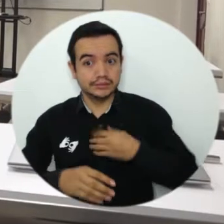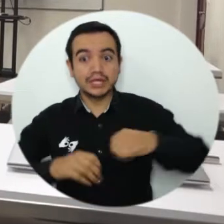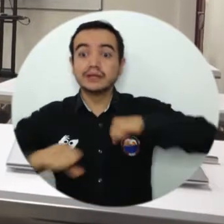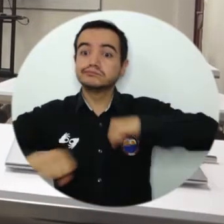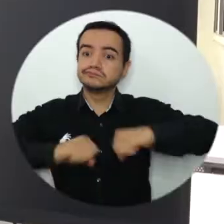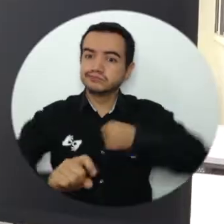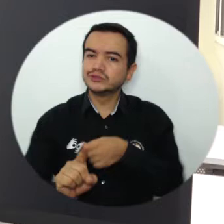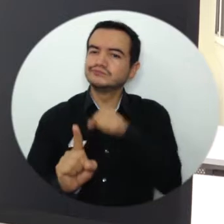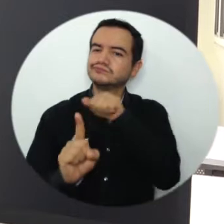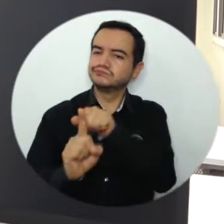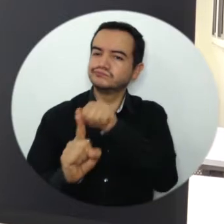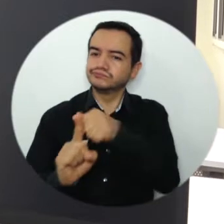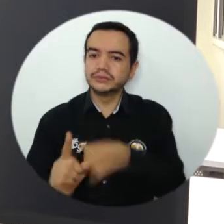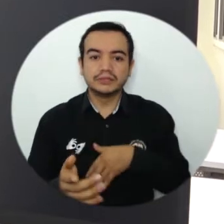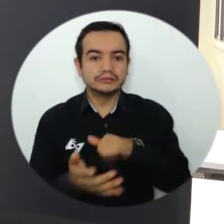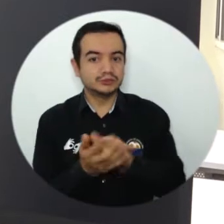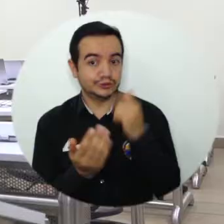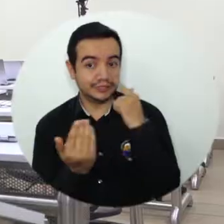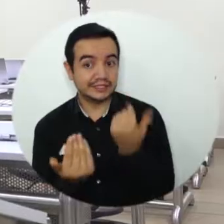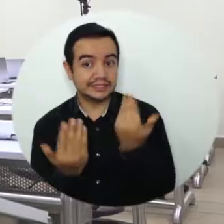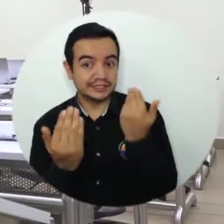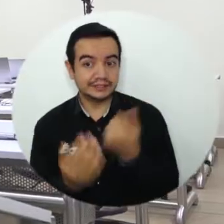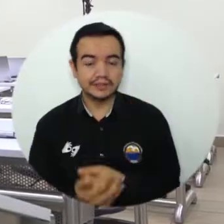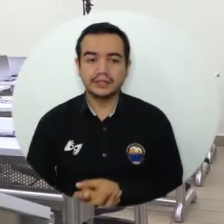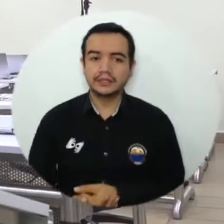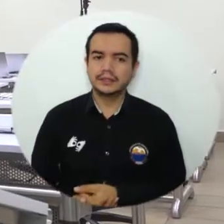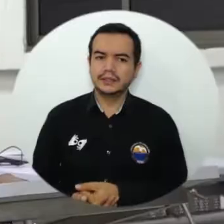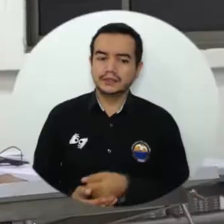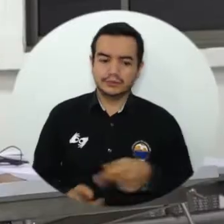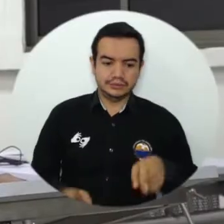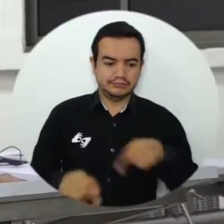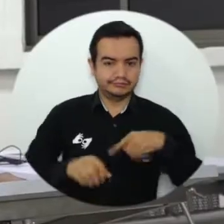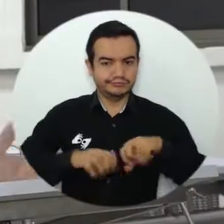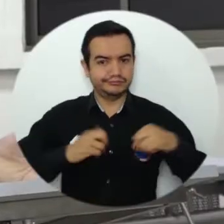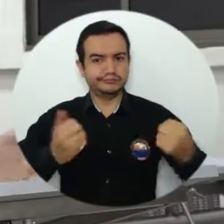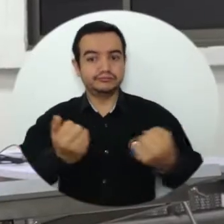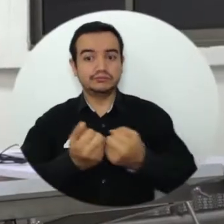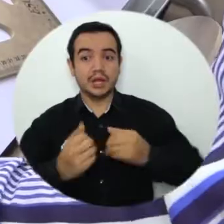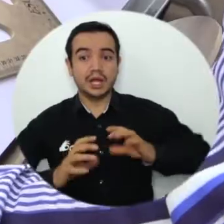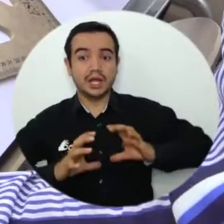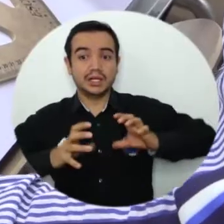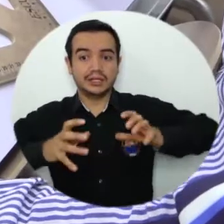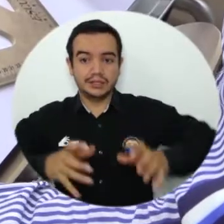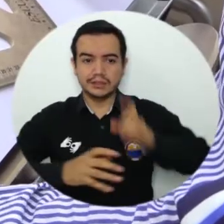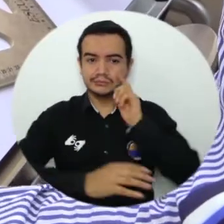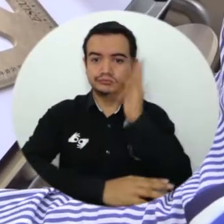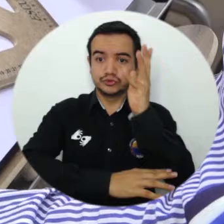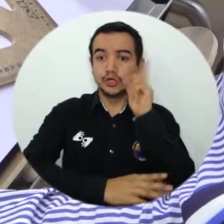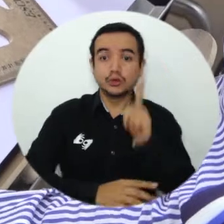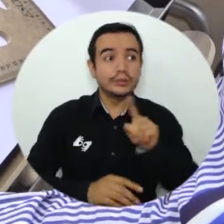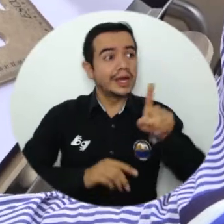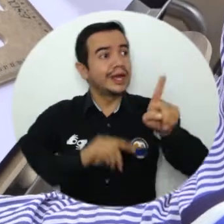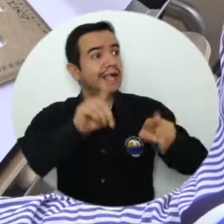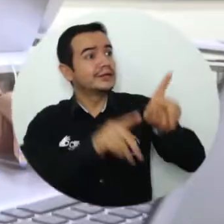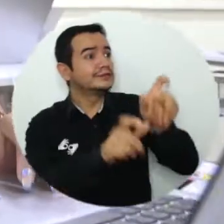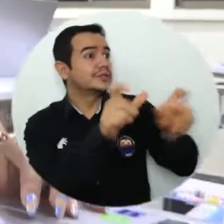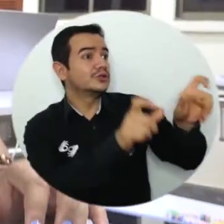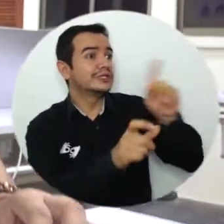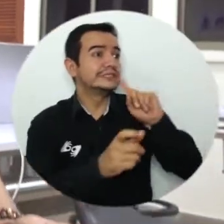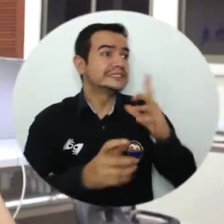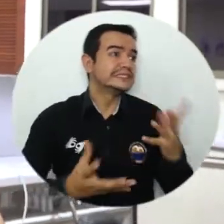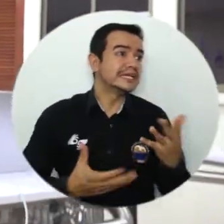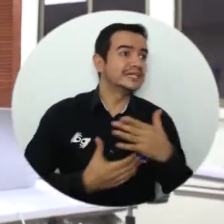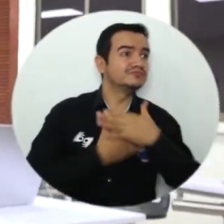excelente la verdad, tenemos mucha más oportunidad al momento de dar las clases, sobre todo porque ya algunos pueden venir a la universidad,